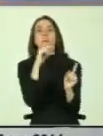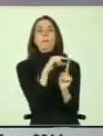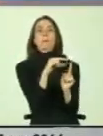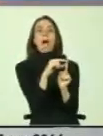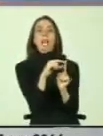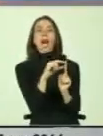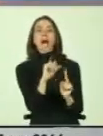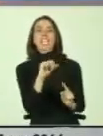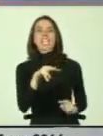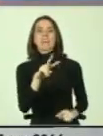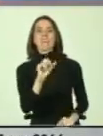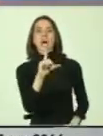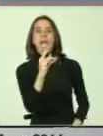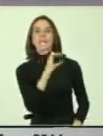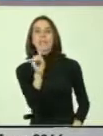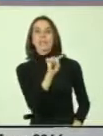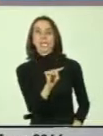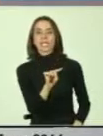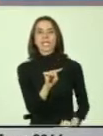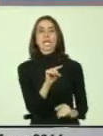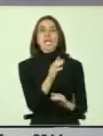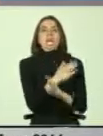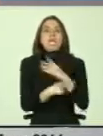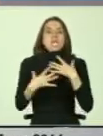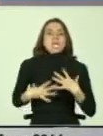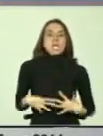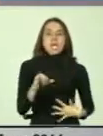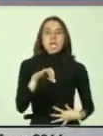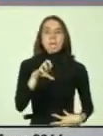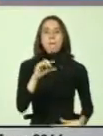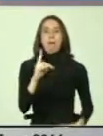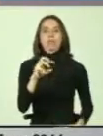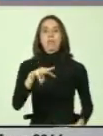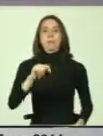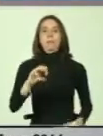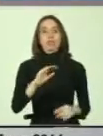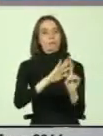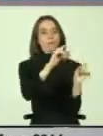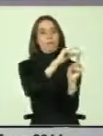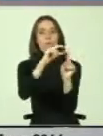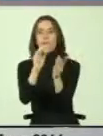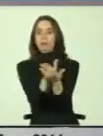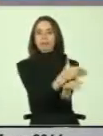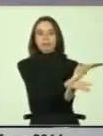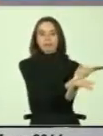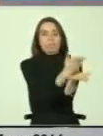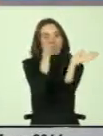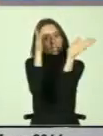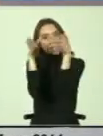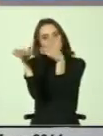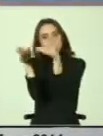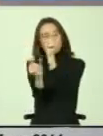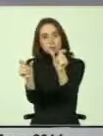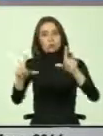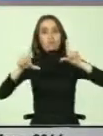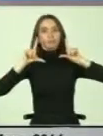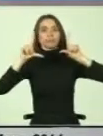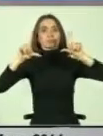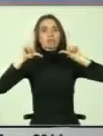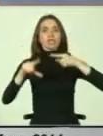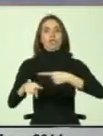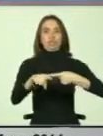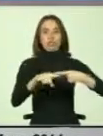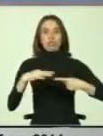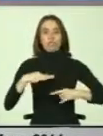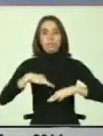de invalidez o de impedimentos, pero nosotros queremos este enfoque distinto a actores protagónicos, sociedad